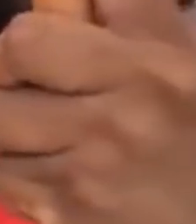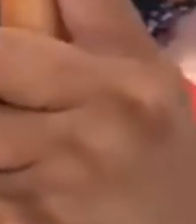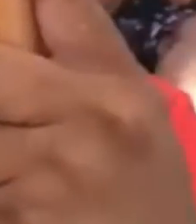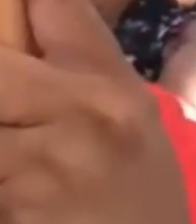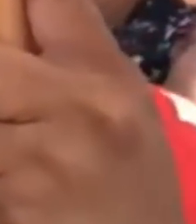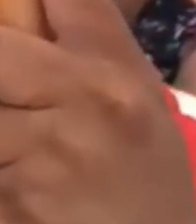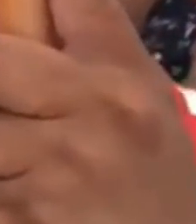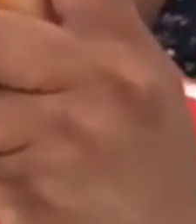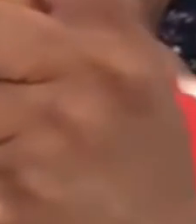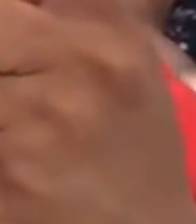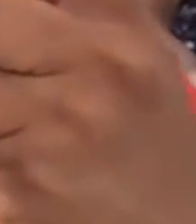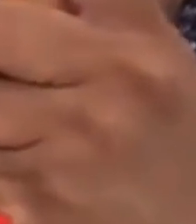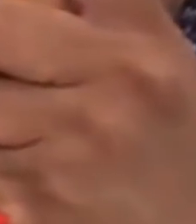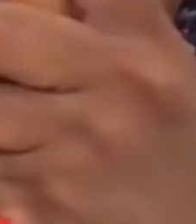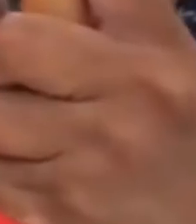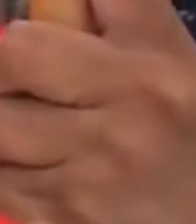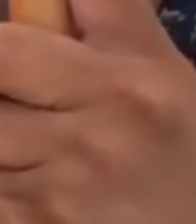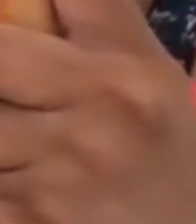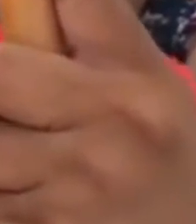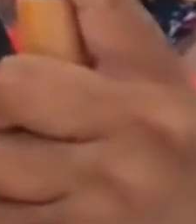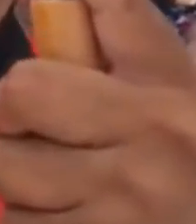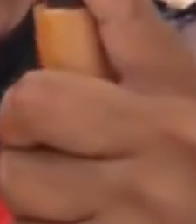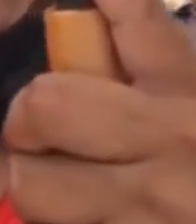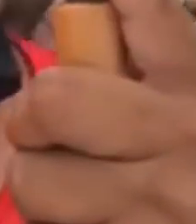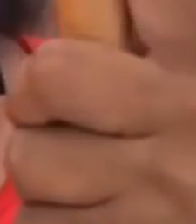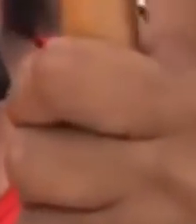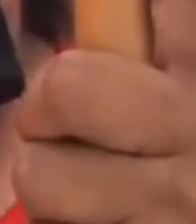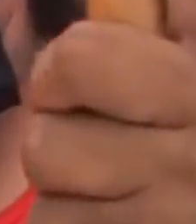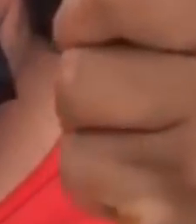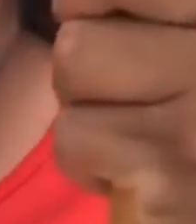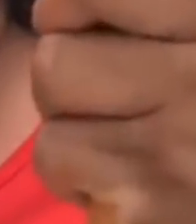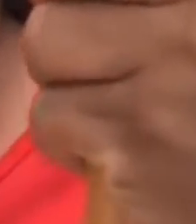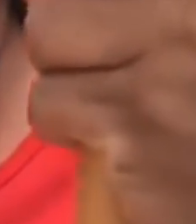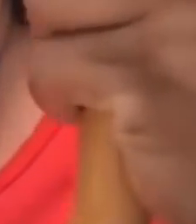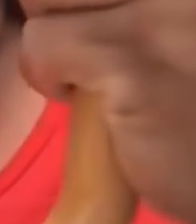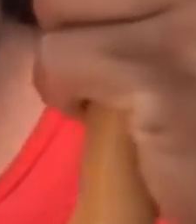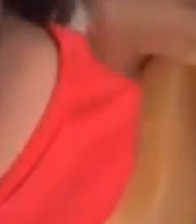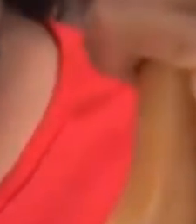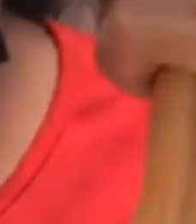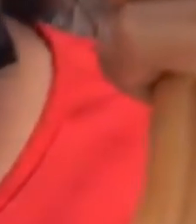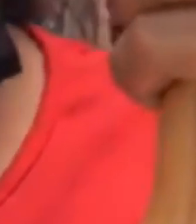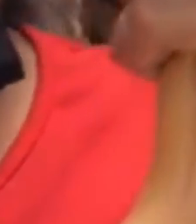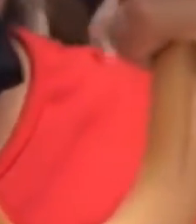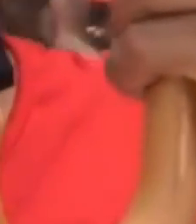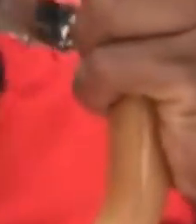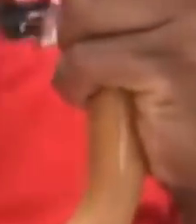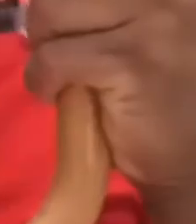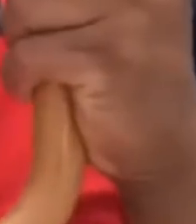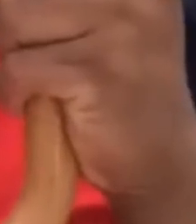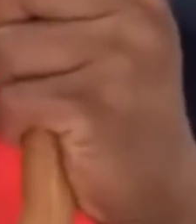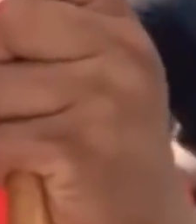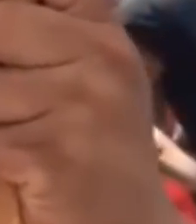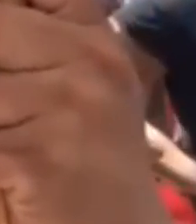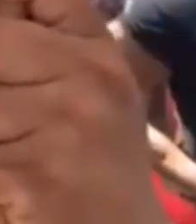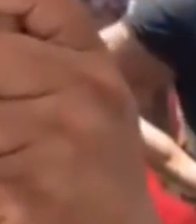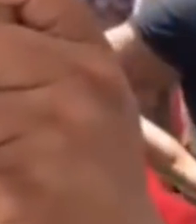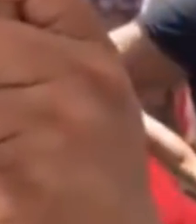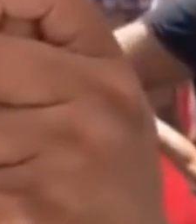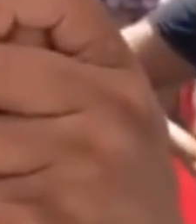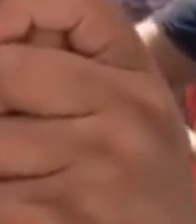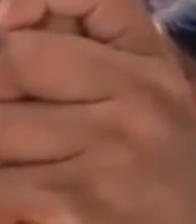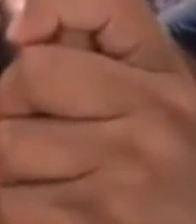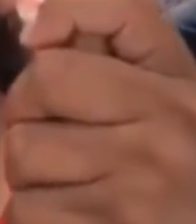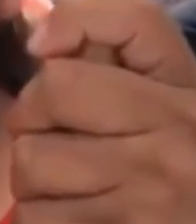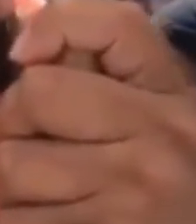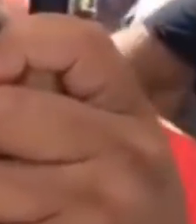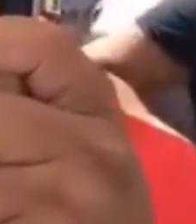Javier May, no nos diga si ya se fue o está ahí, nada. No sabemos nada. ¿Usted qué cree? Pues yo creo que a lo mejor